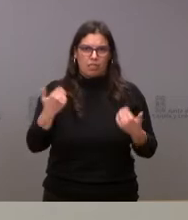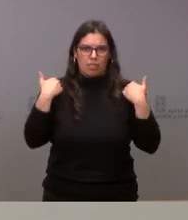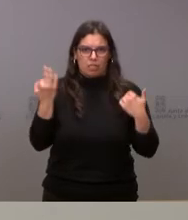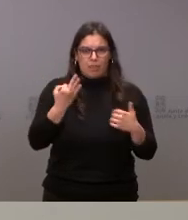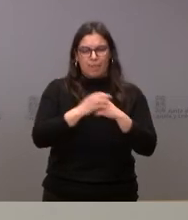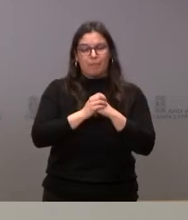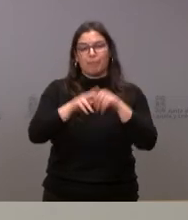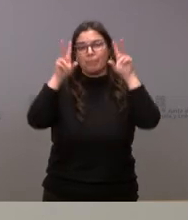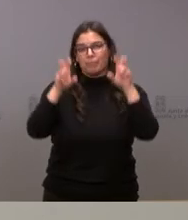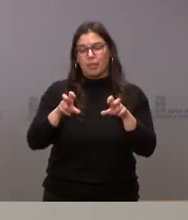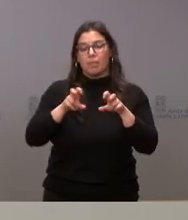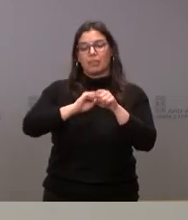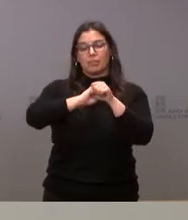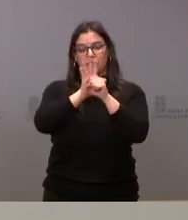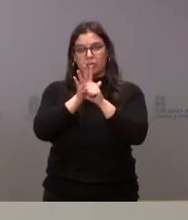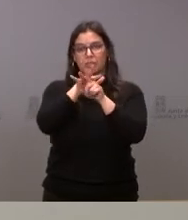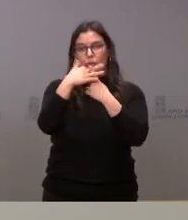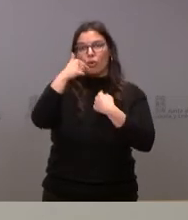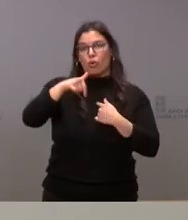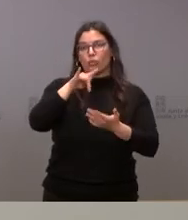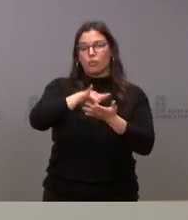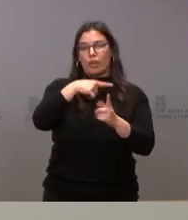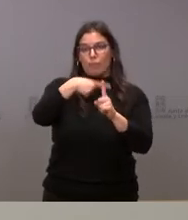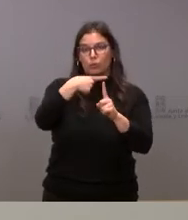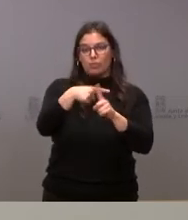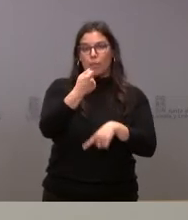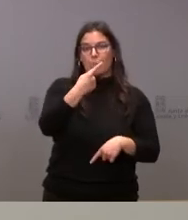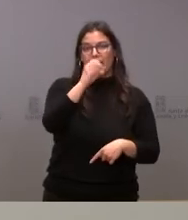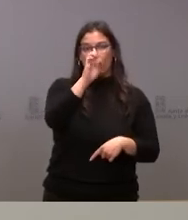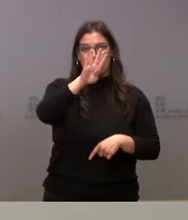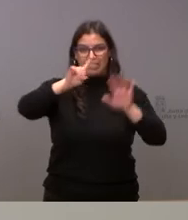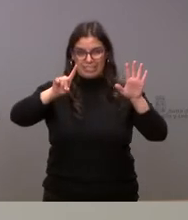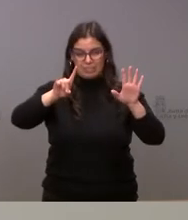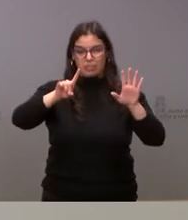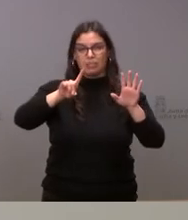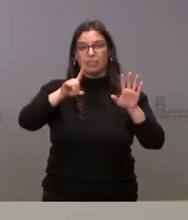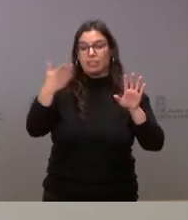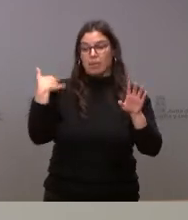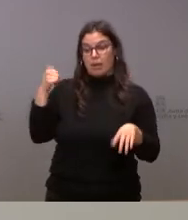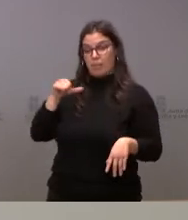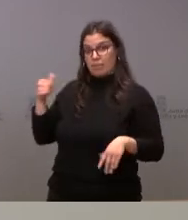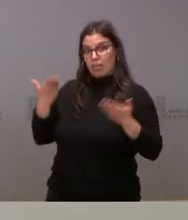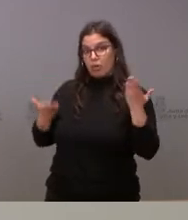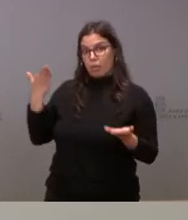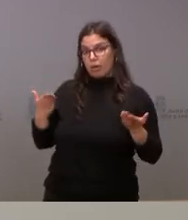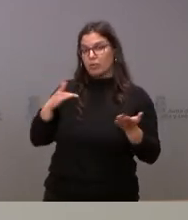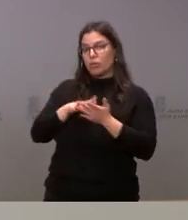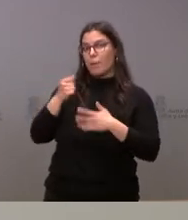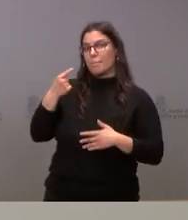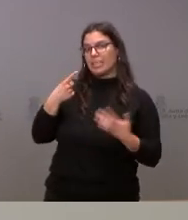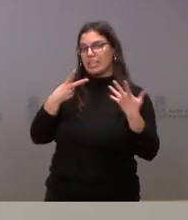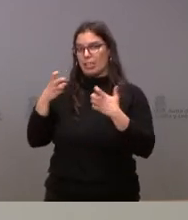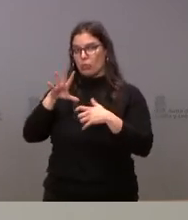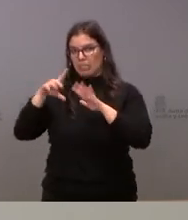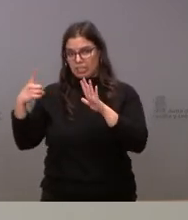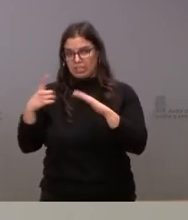relación con la situación epidemiológica, hoy se notifican 1.046 casos, la semana pasada fueron 1.756.